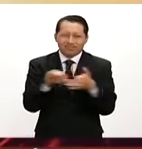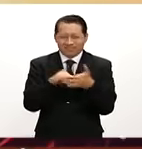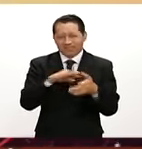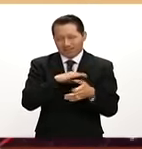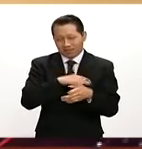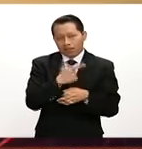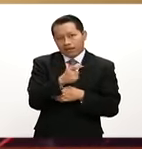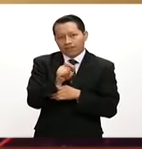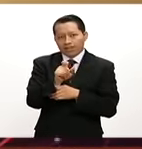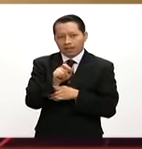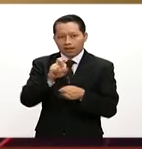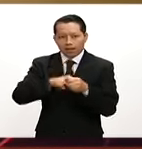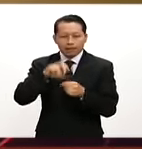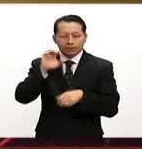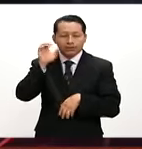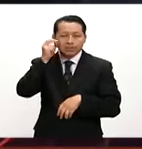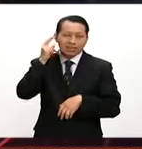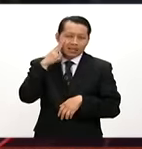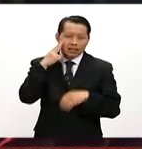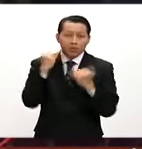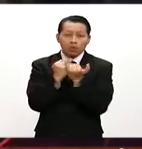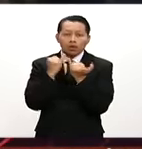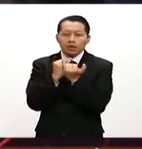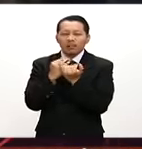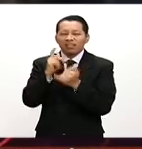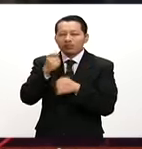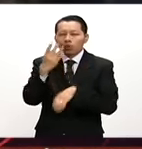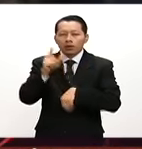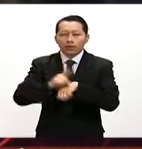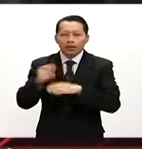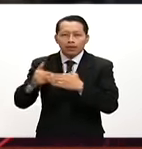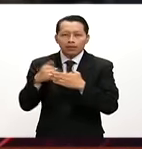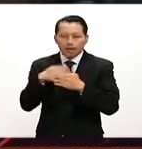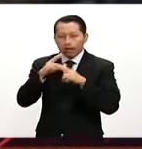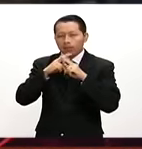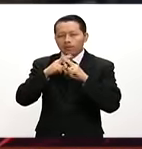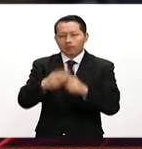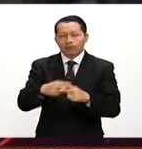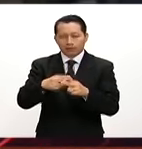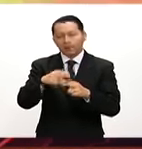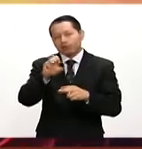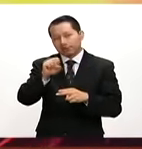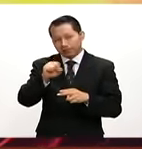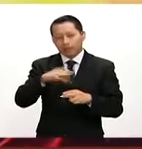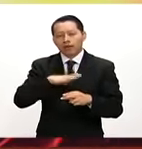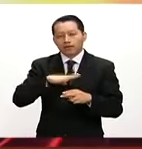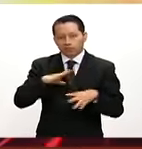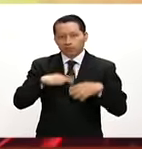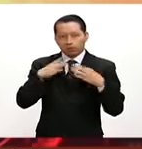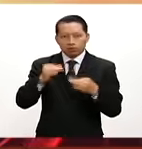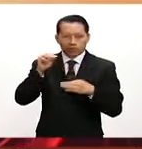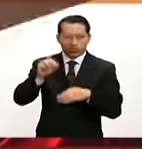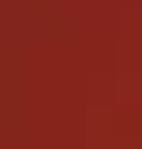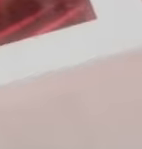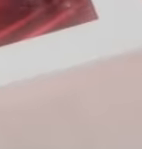celebrada en China. lanzamiento se produjo cuatro días antes del aniversario 68 de la fundación del gobierno norcoreano.